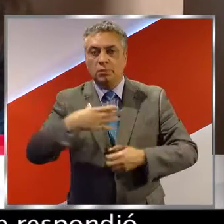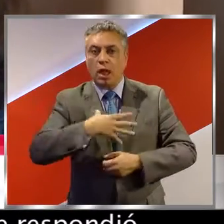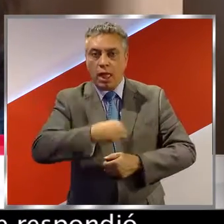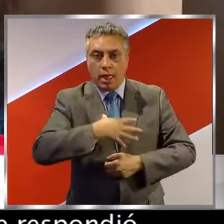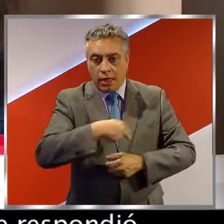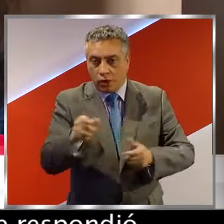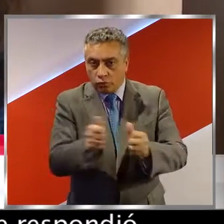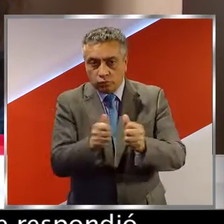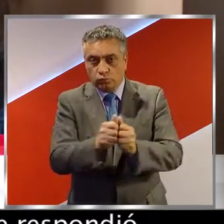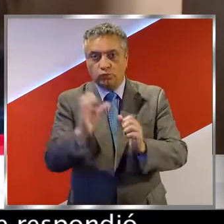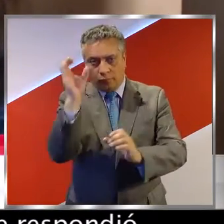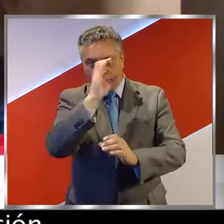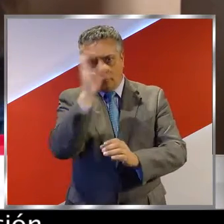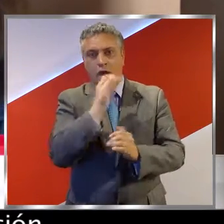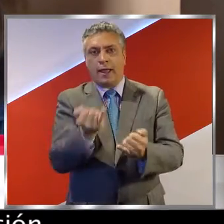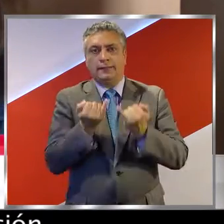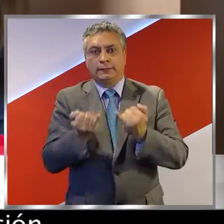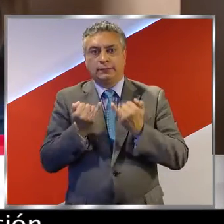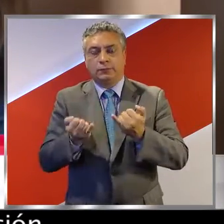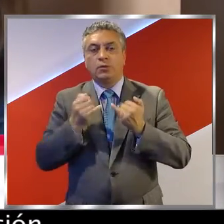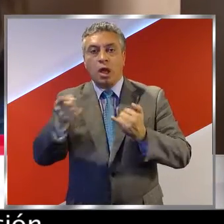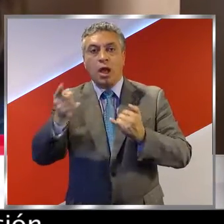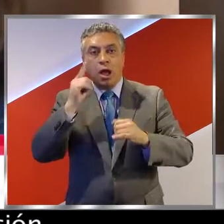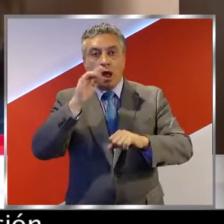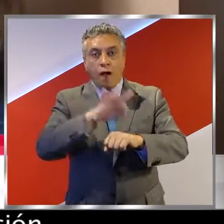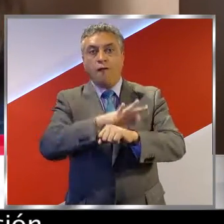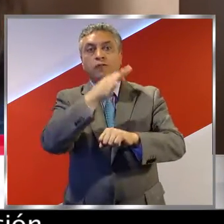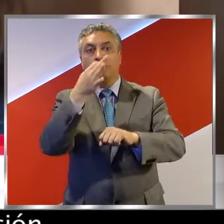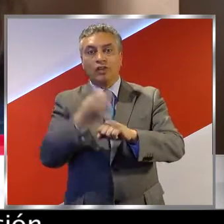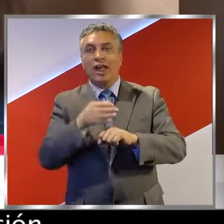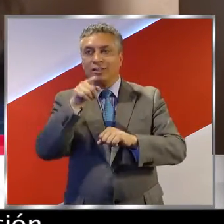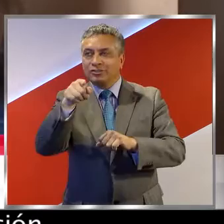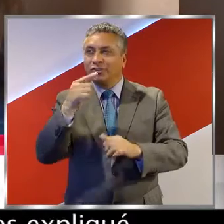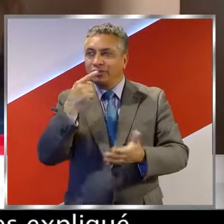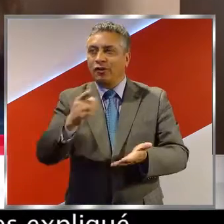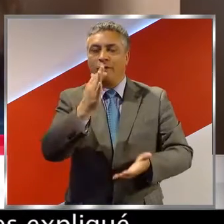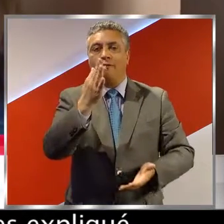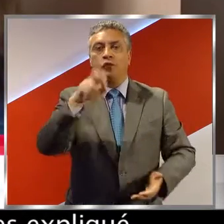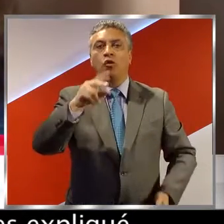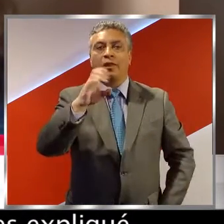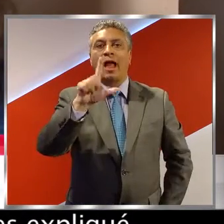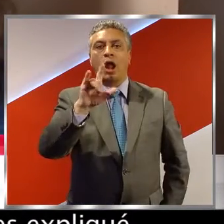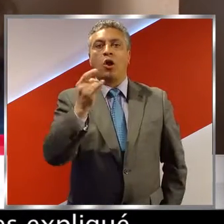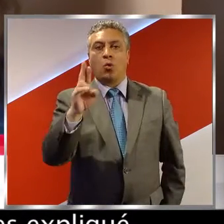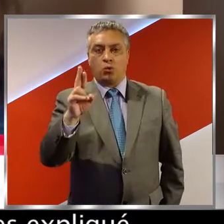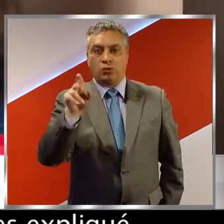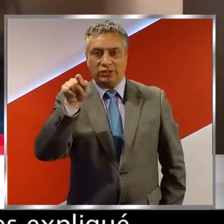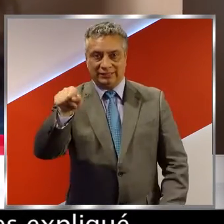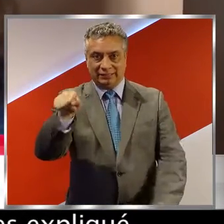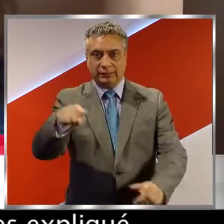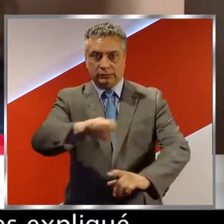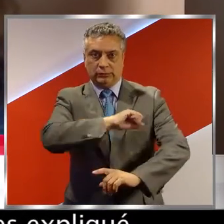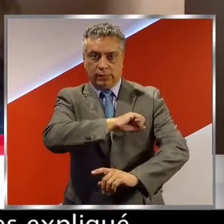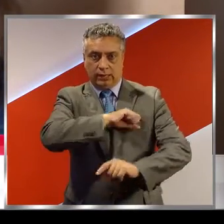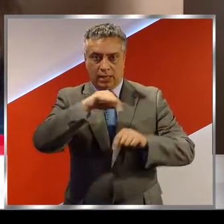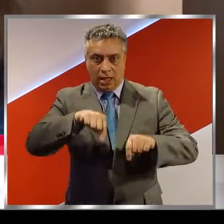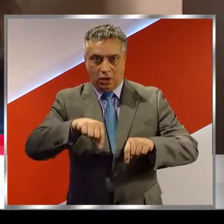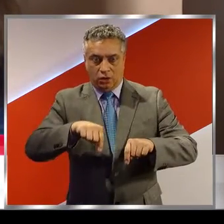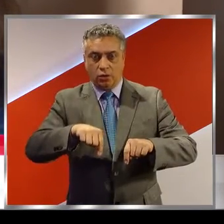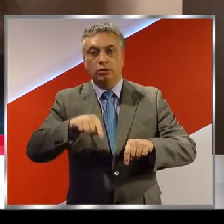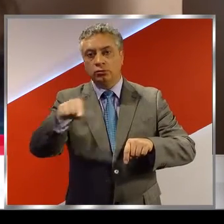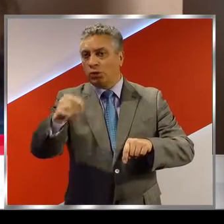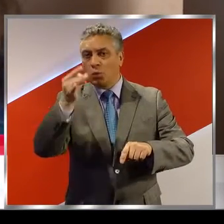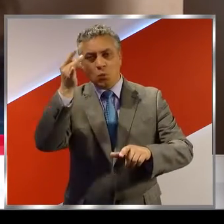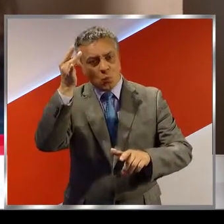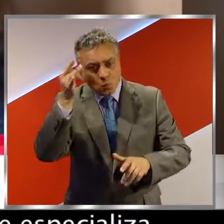única que me respondió al tiro, la única fundación que es de Santiago. Y ahí yo les expliqué mi